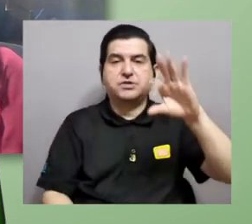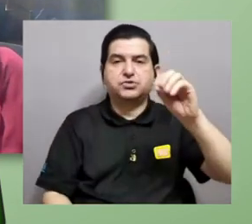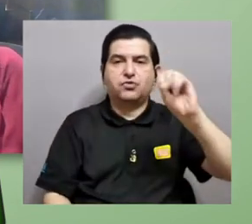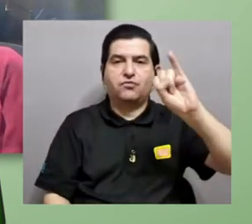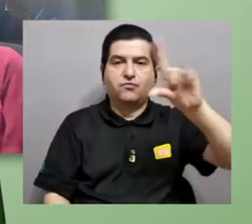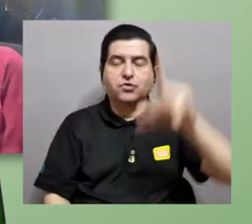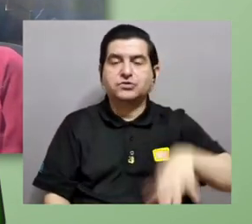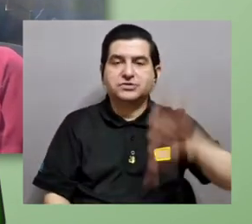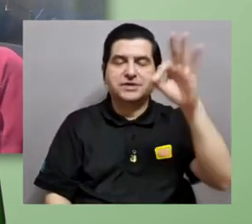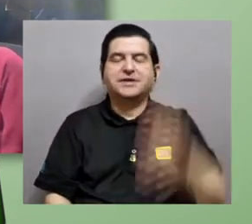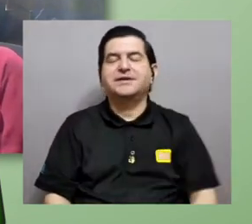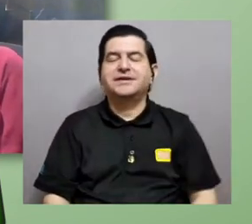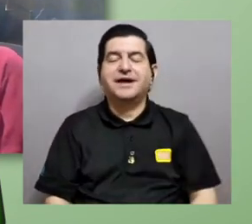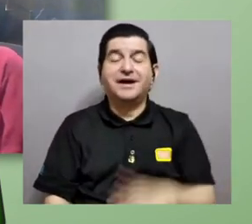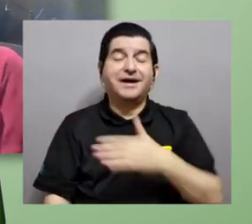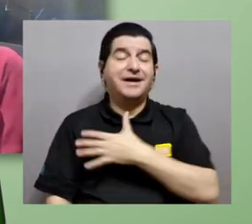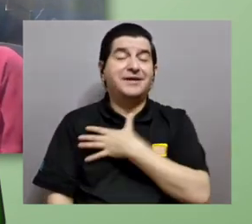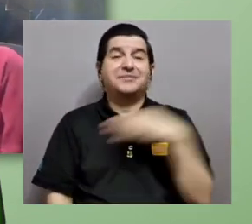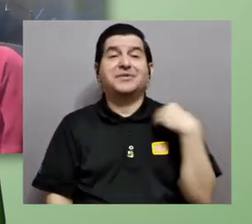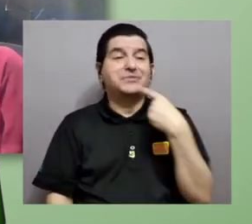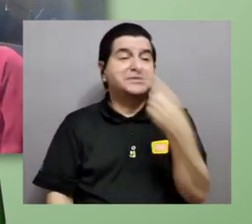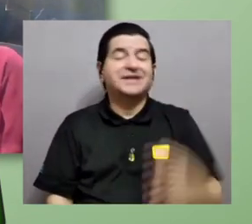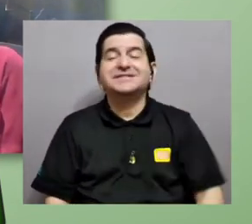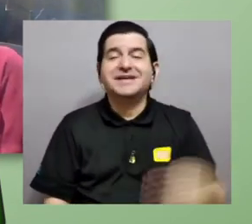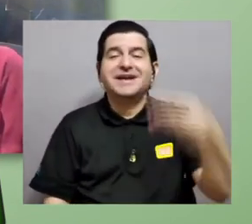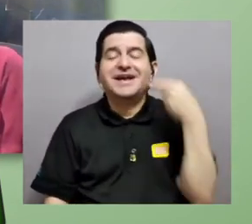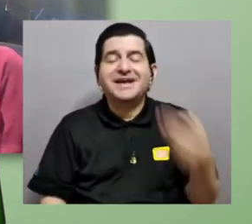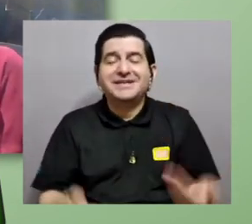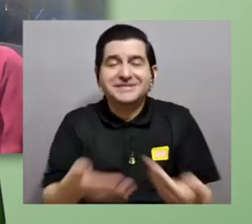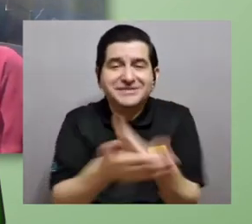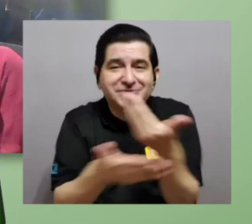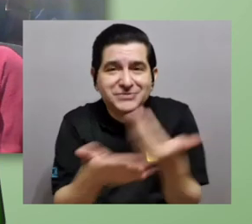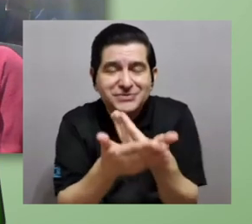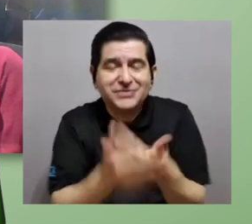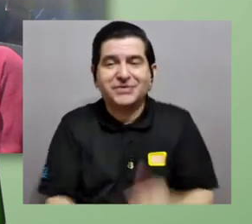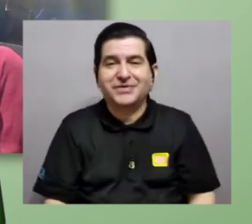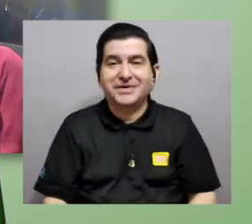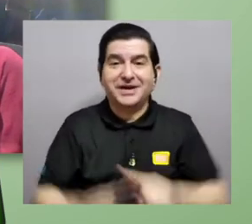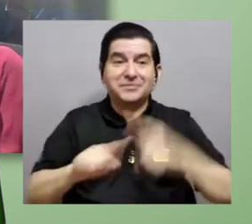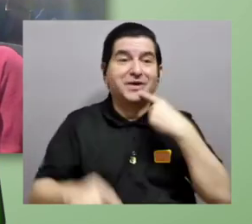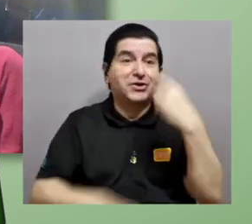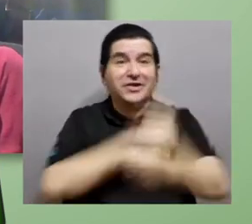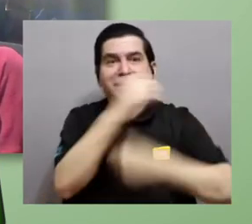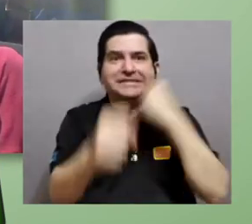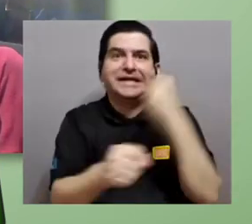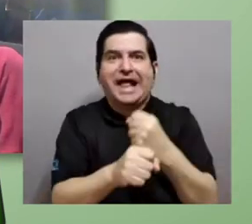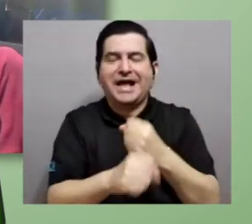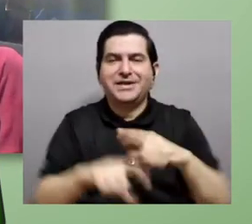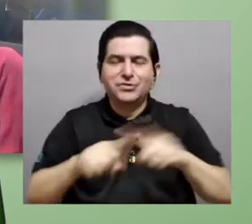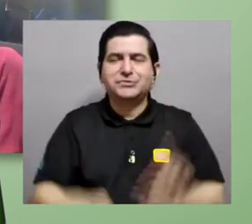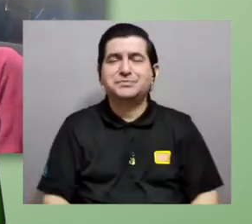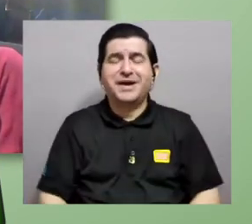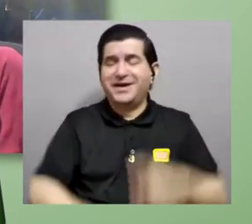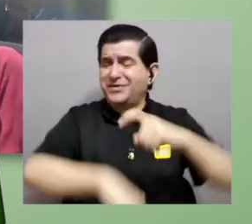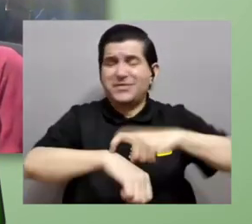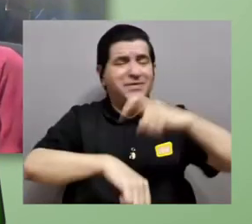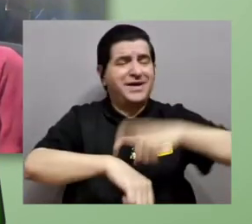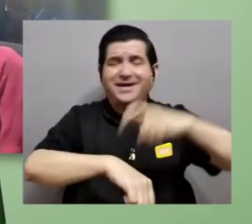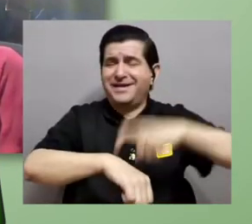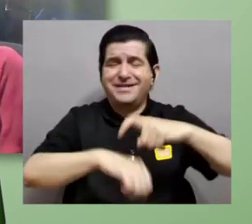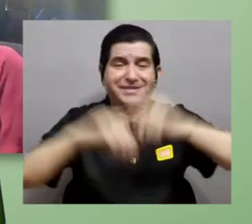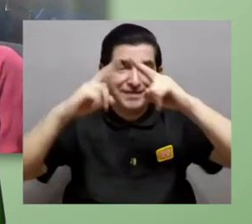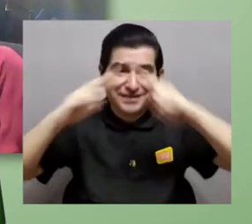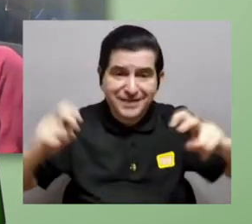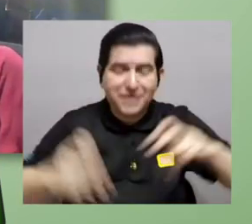en el registro fósil me encanta Teresita que usted dice en la historia reciente y bueno luego nos habla de años pero es que la percepción